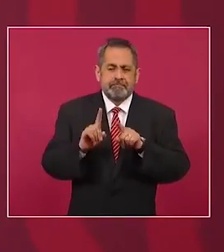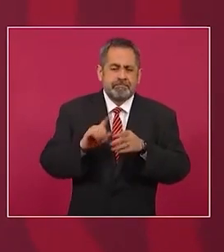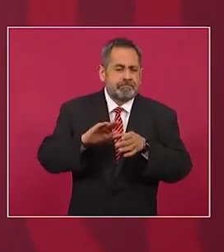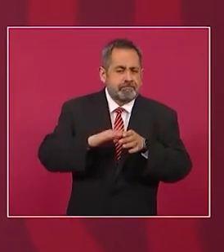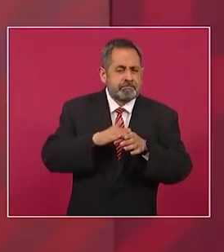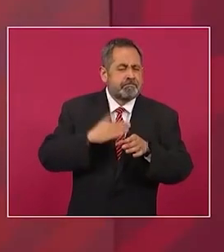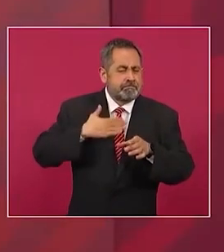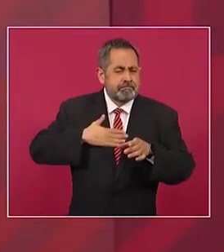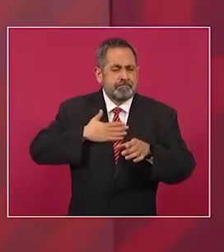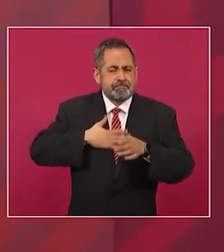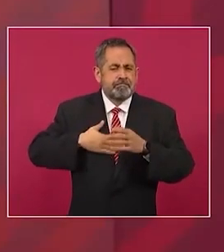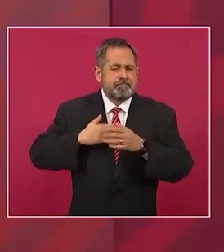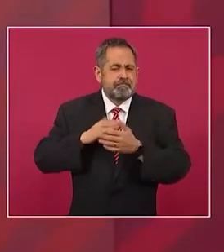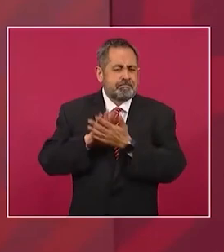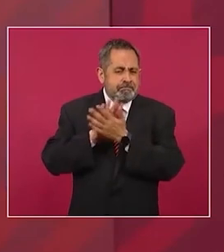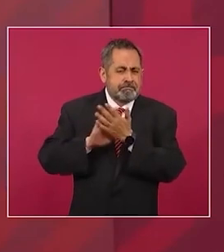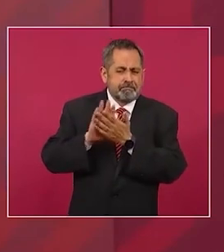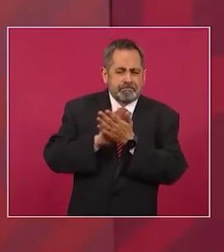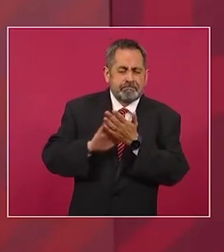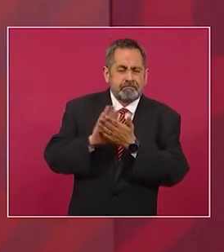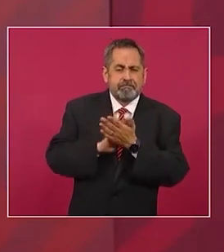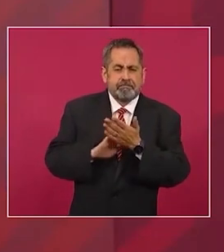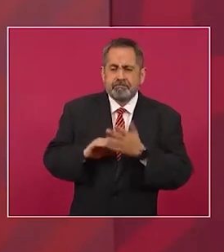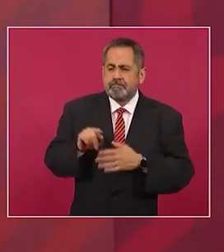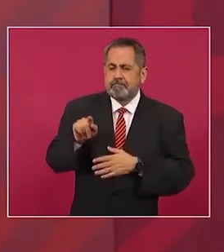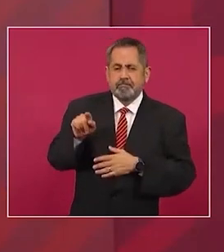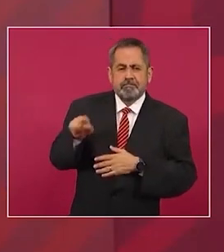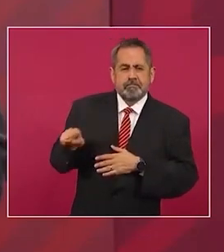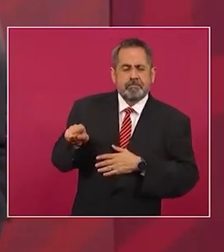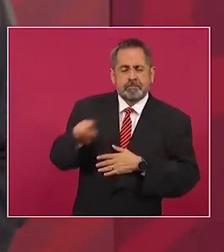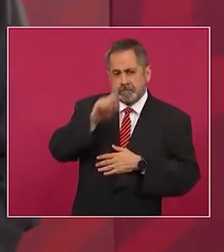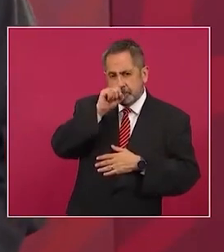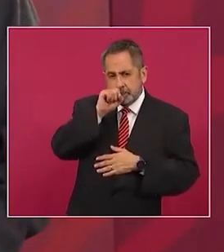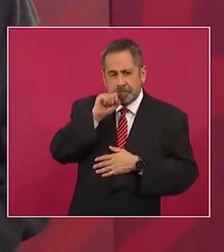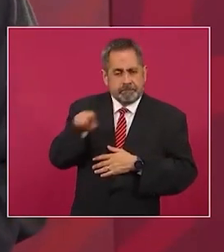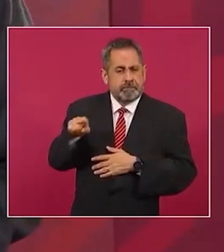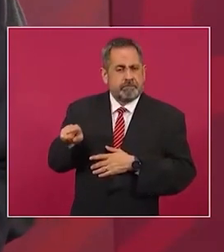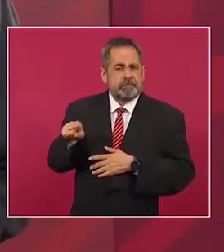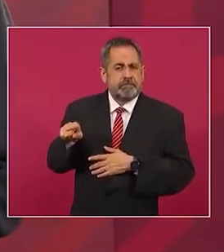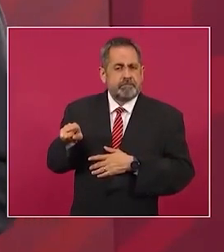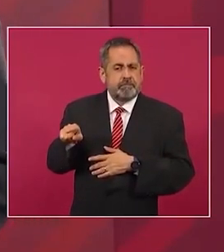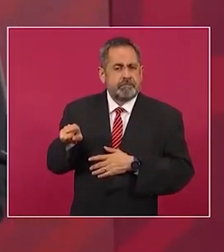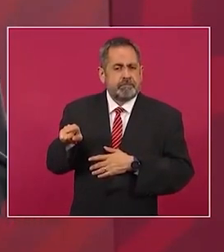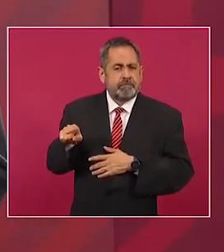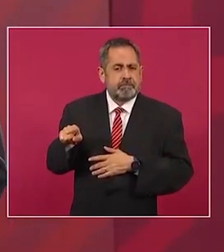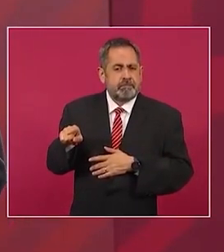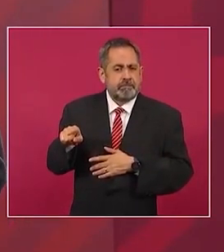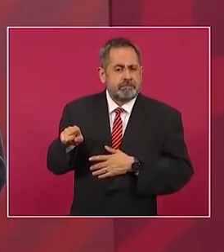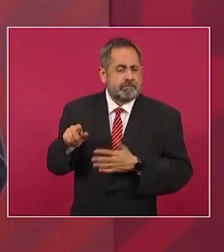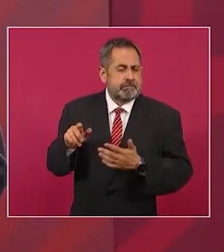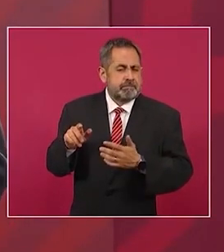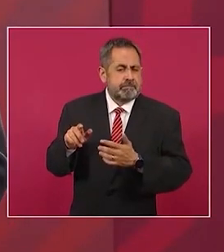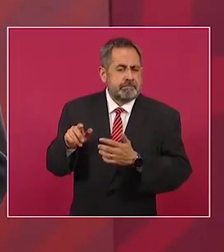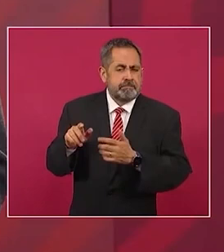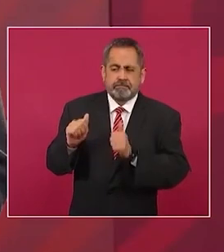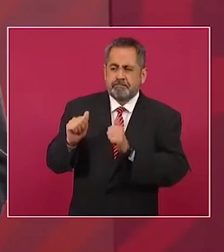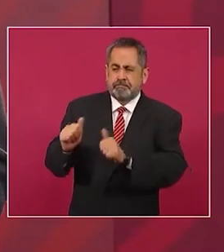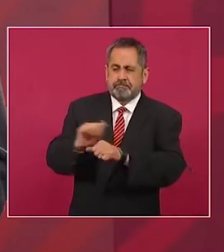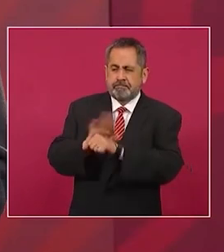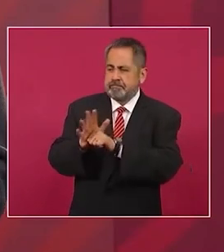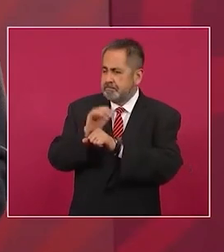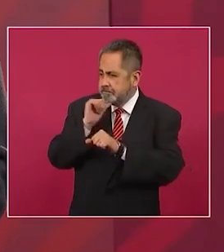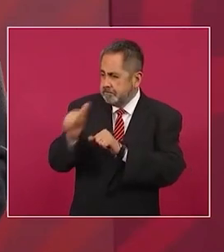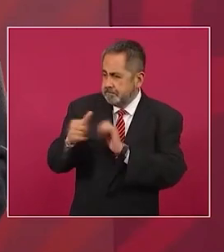pues ya esté libre de COVID.